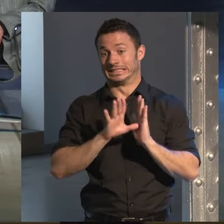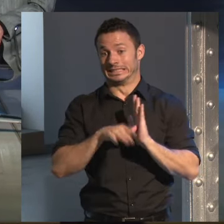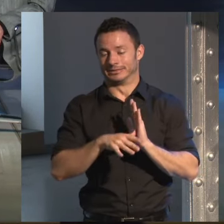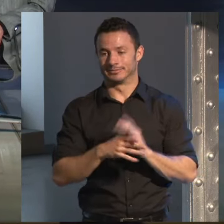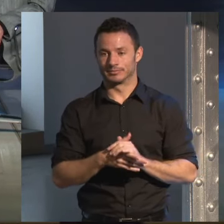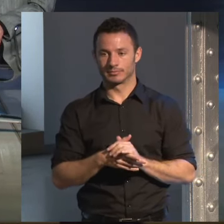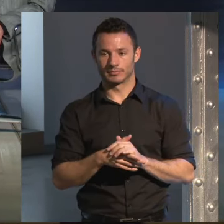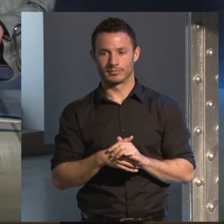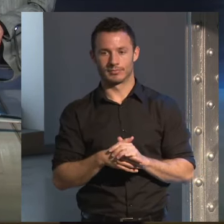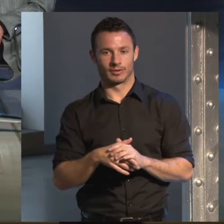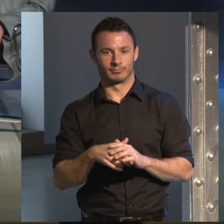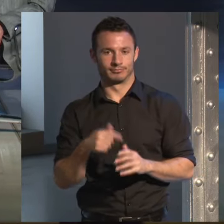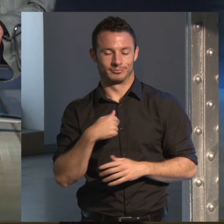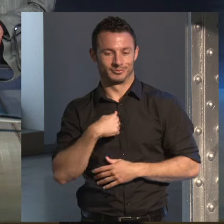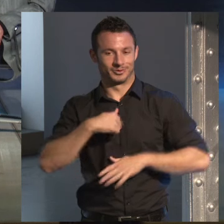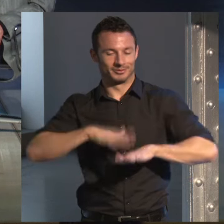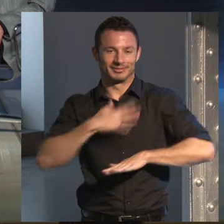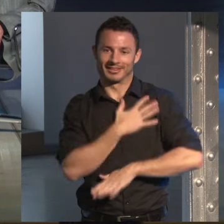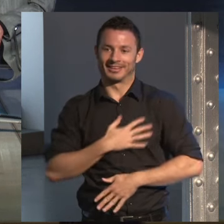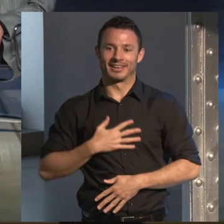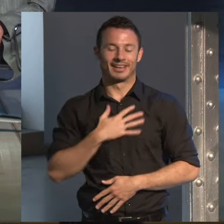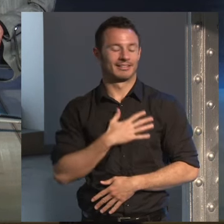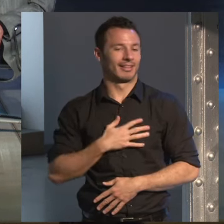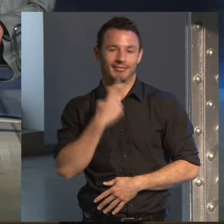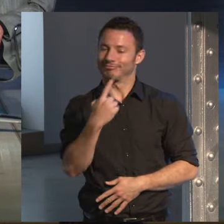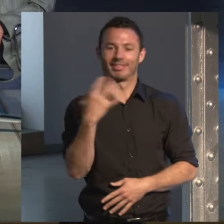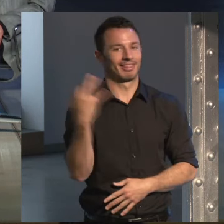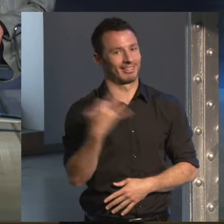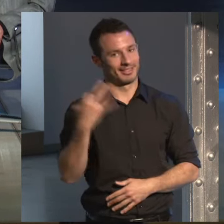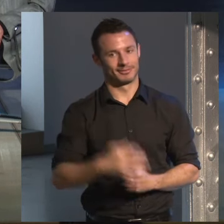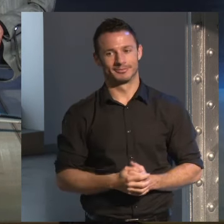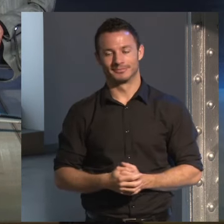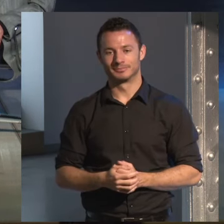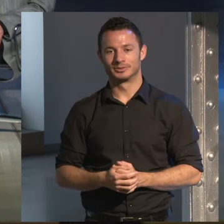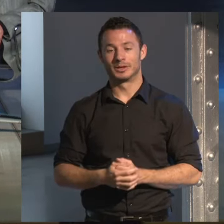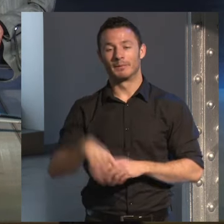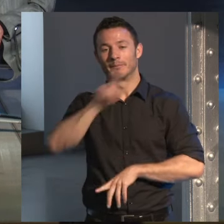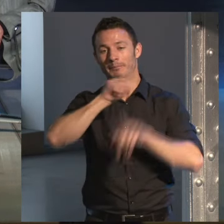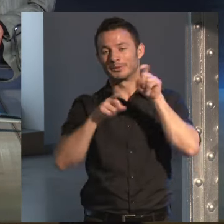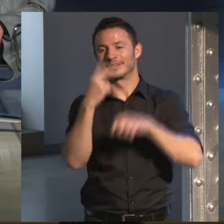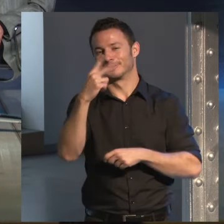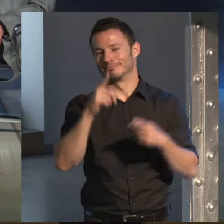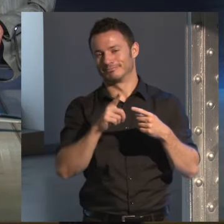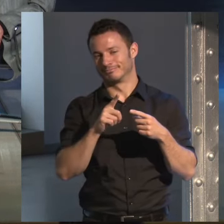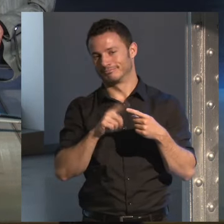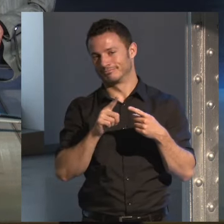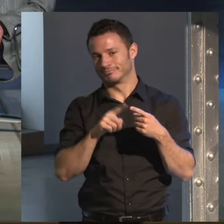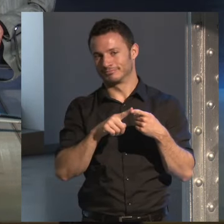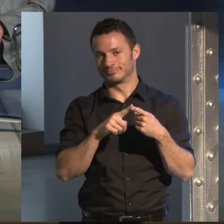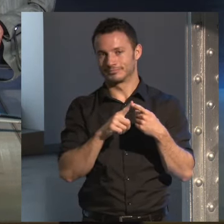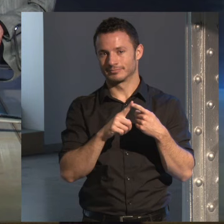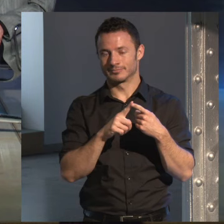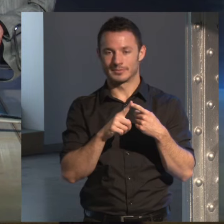estoy encantada de estar aquí lo tengo que decir tengo un par de preguntas ¿qué diferencia hay